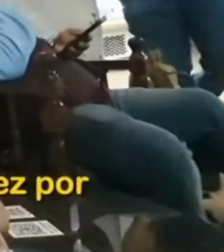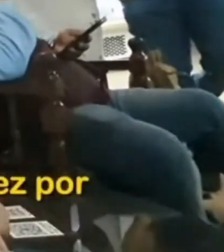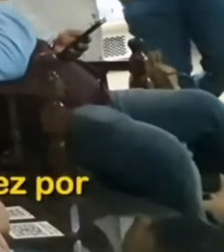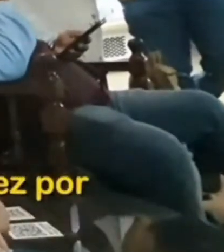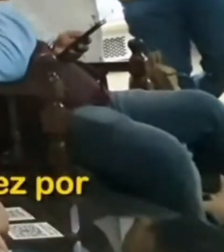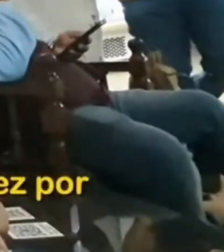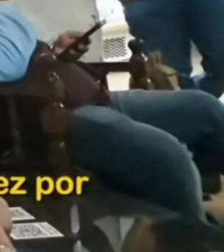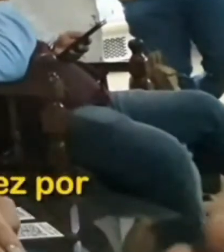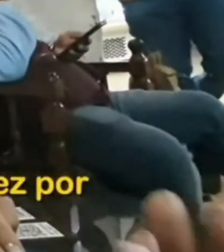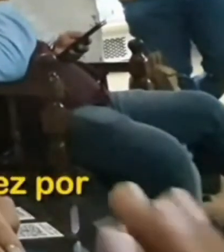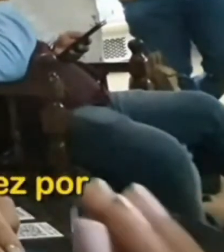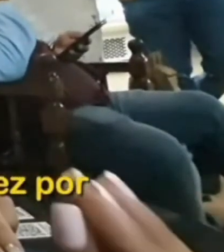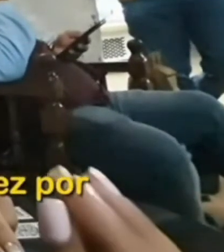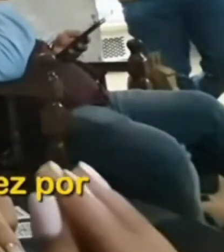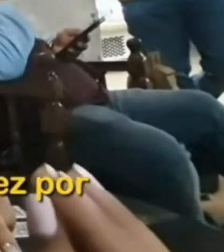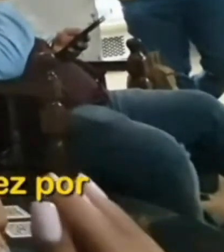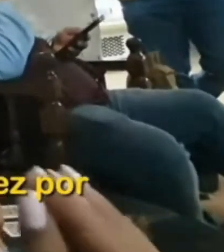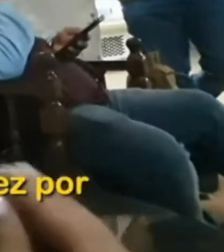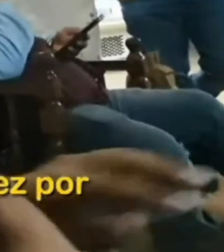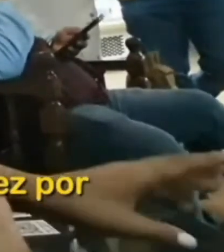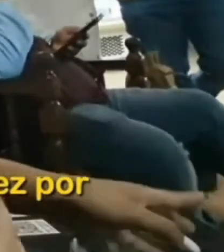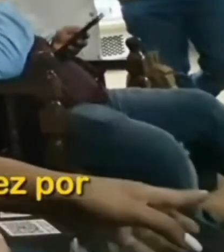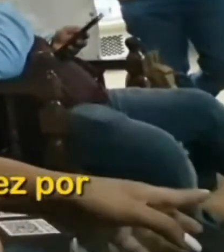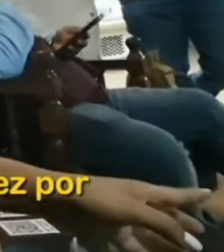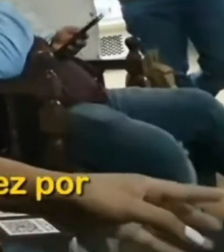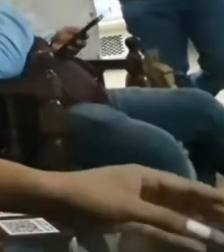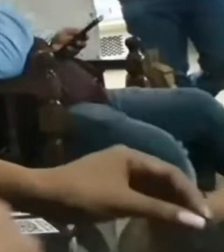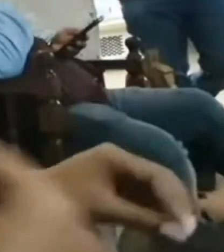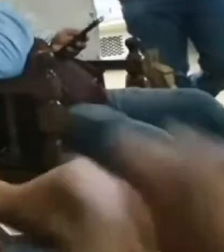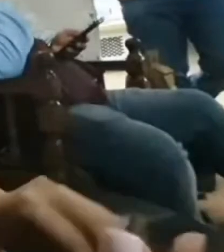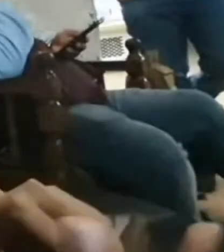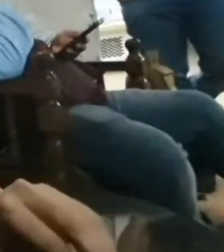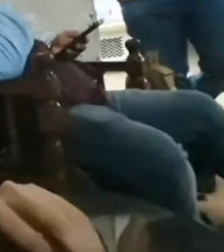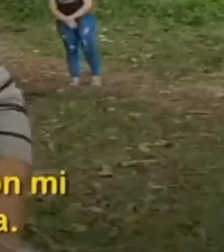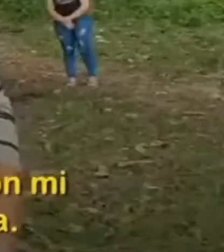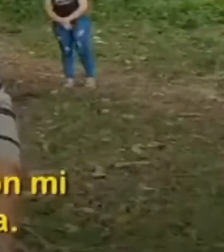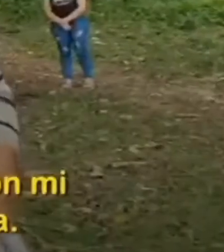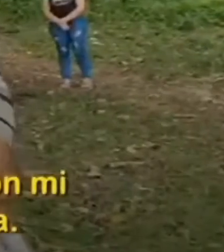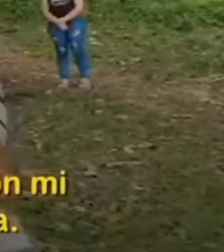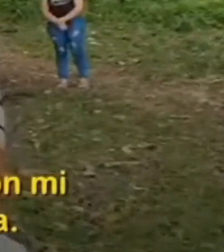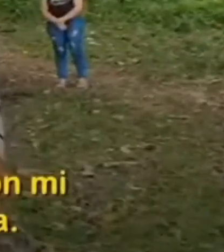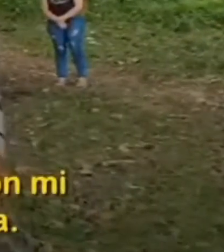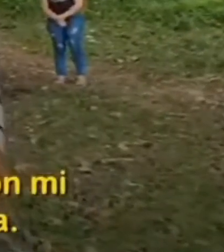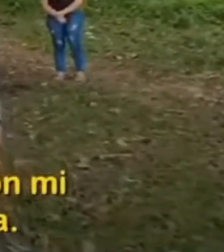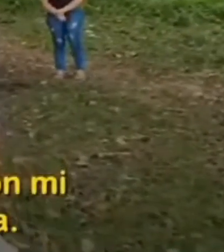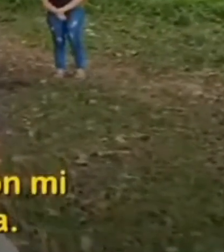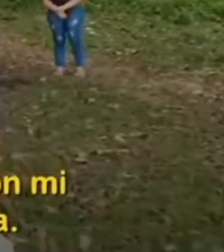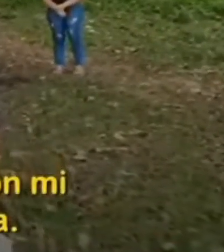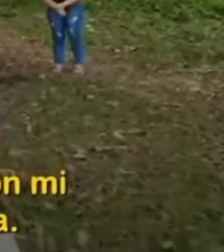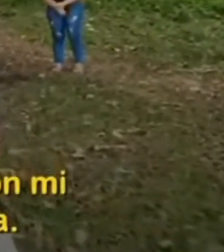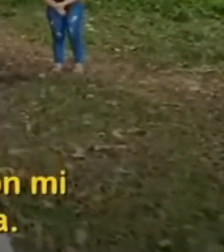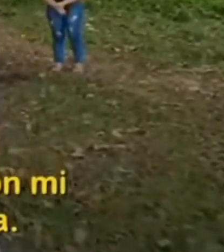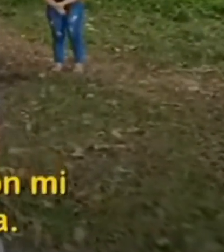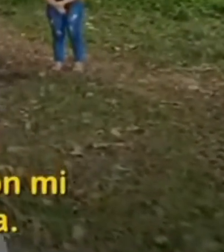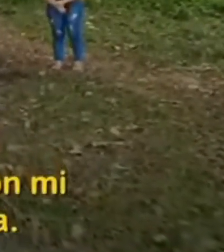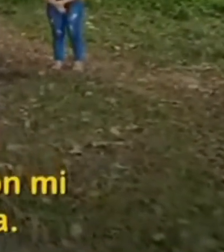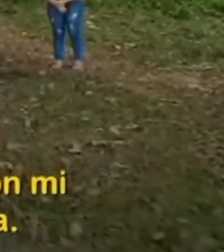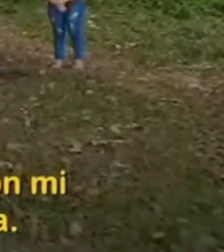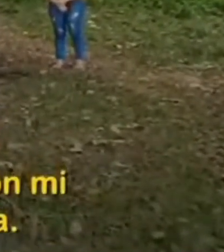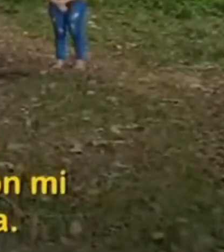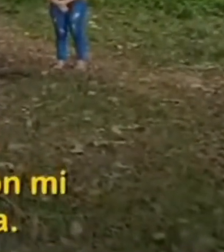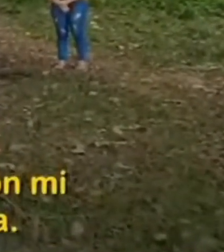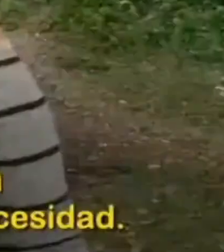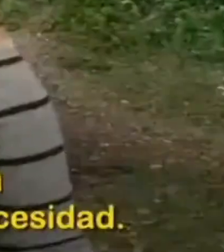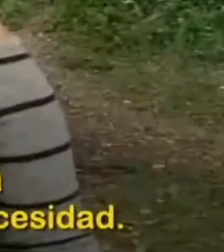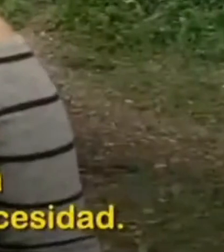directamente a ellos y no pasa tal vez por autoridades municipales, por el gobierno y demás. Habíamos pensado emigrar junto con mi mamá y vamos